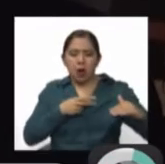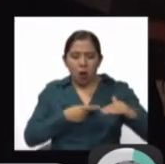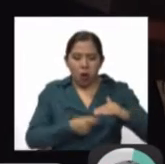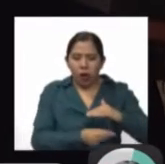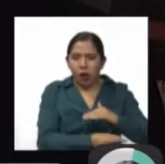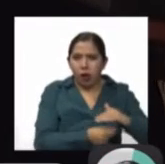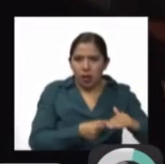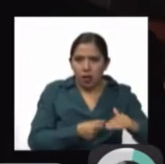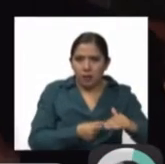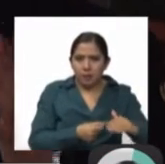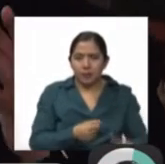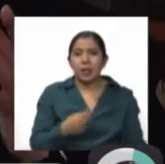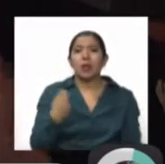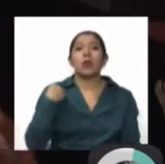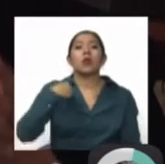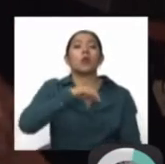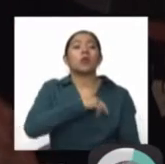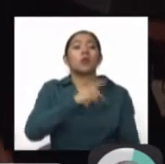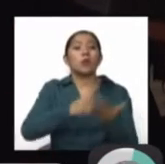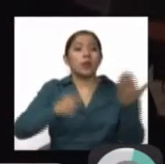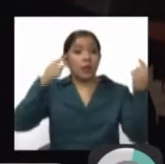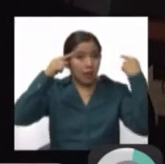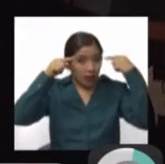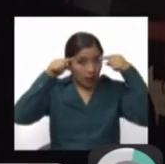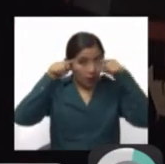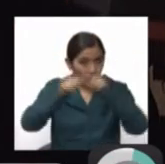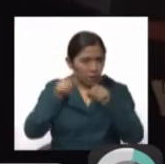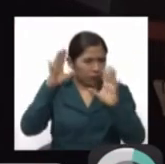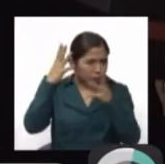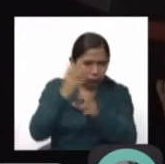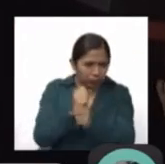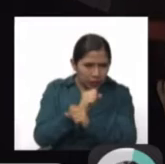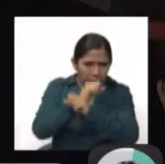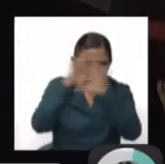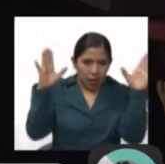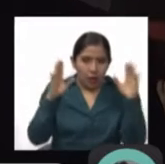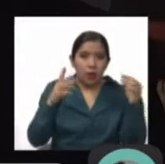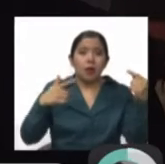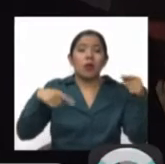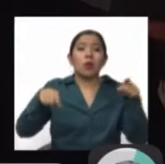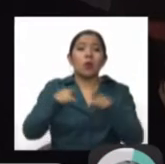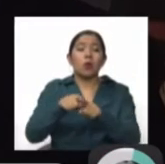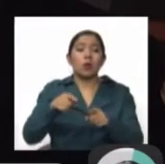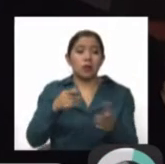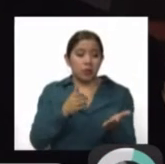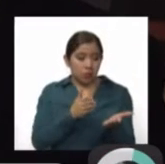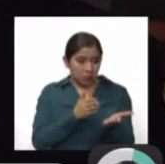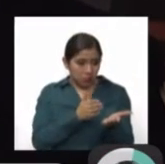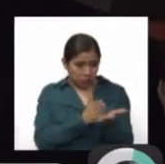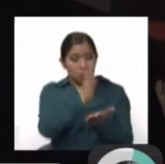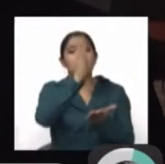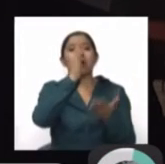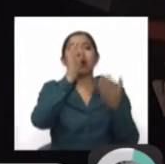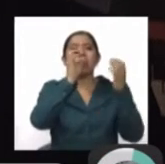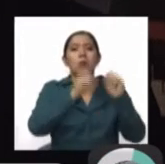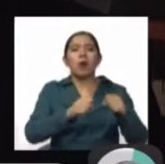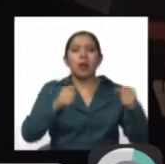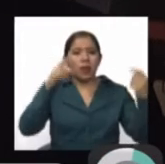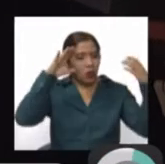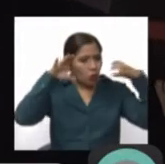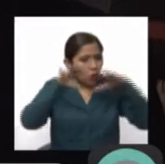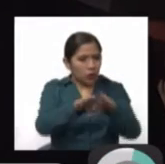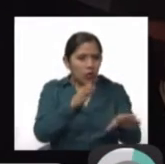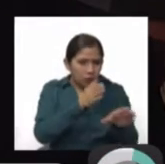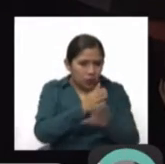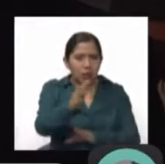principal? Este sistema de contrataciones directas, autorizado de forma excepcional pero reiterada por